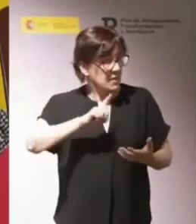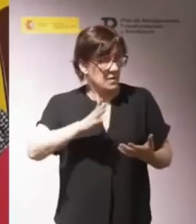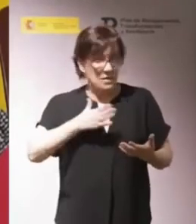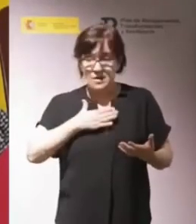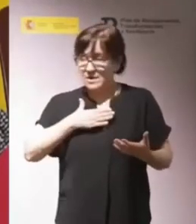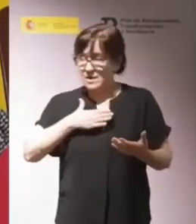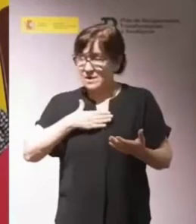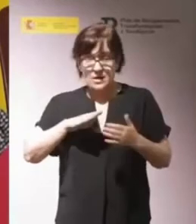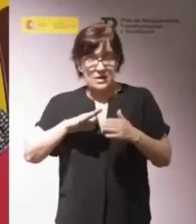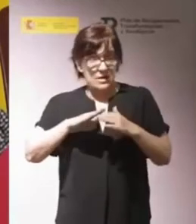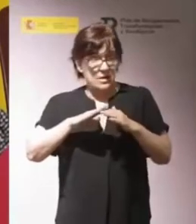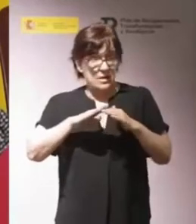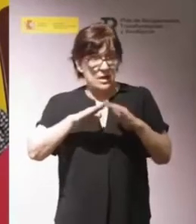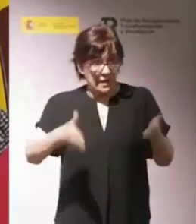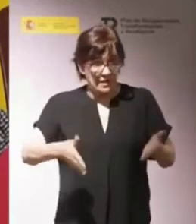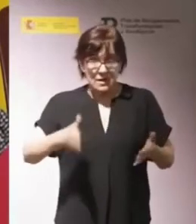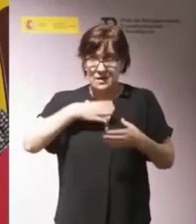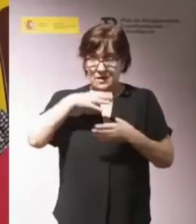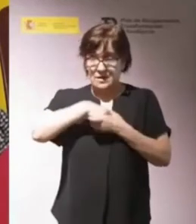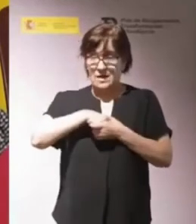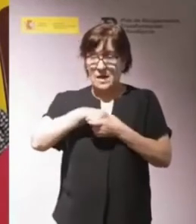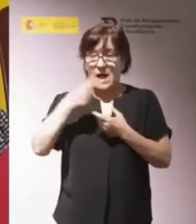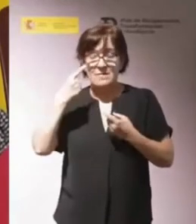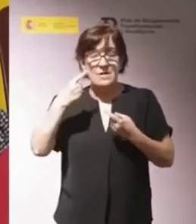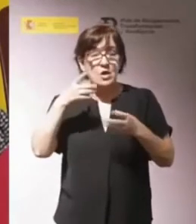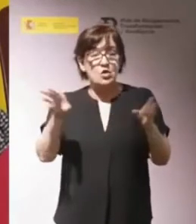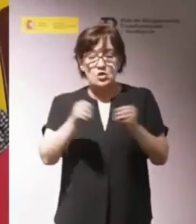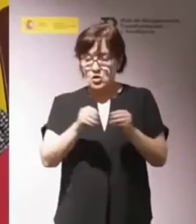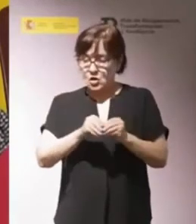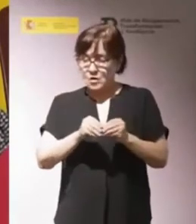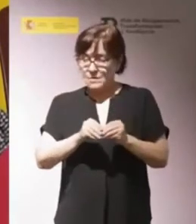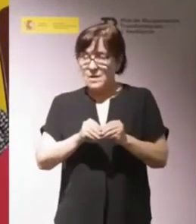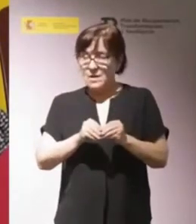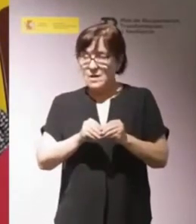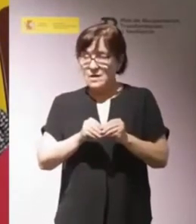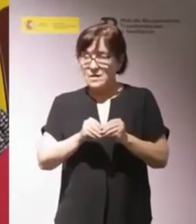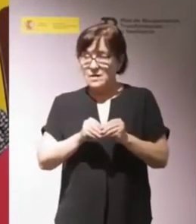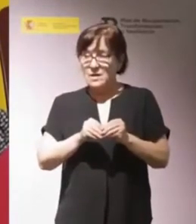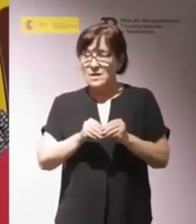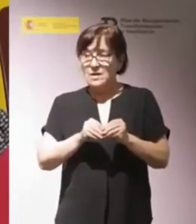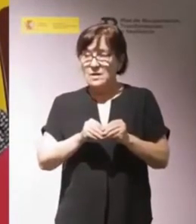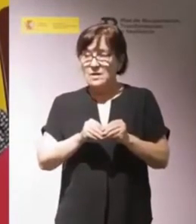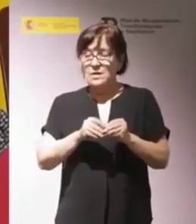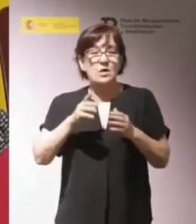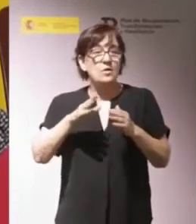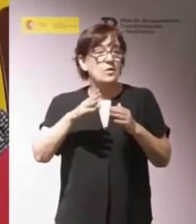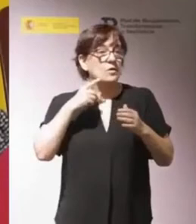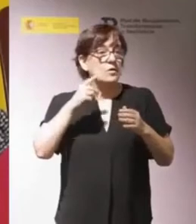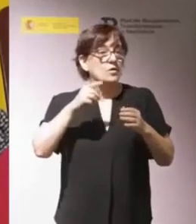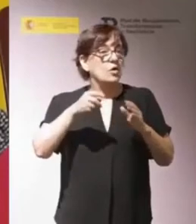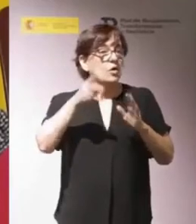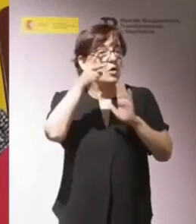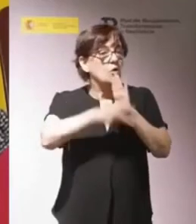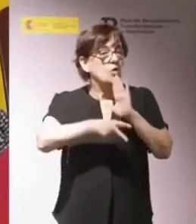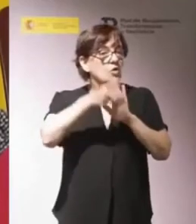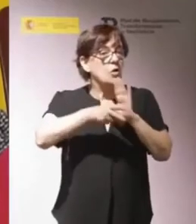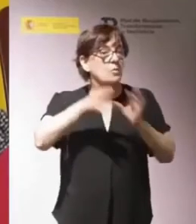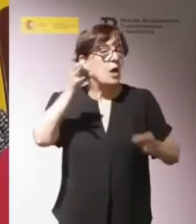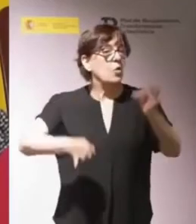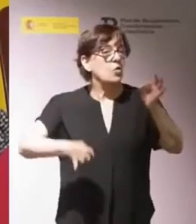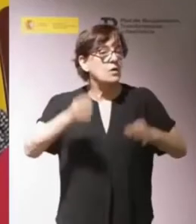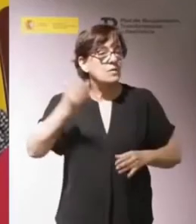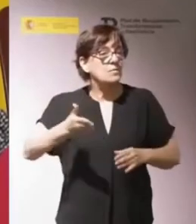mi casa, a ver qué conclusiones sacamos, que seguro que van a ser bonitas. Contar con un marco jurídico fundamental